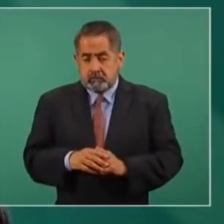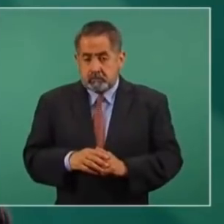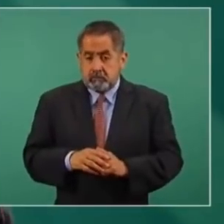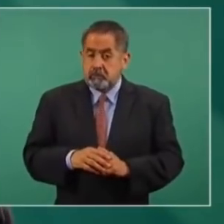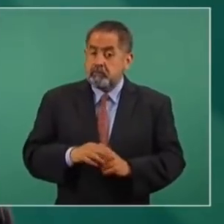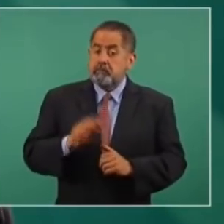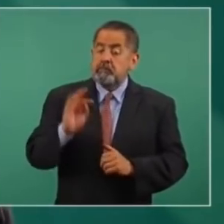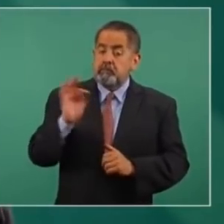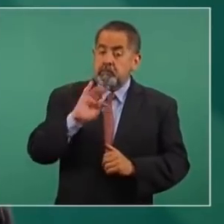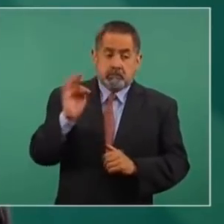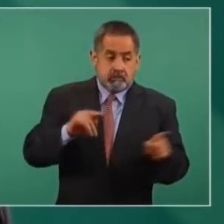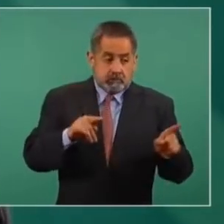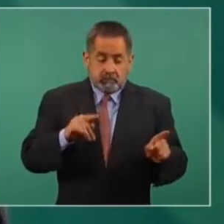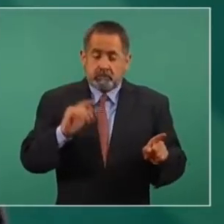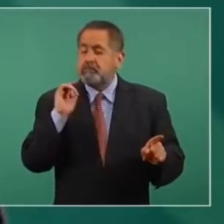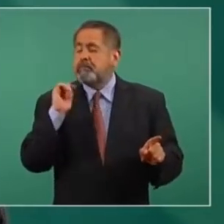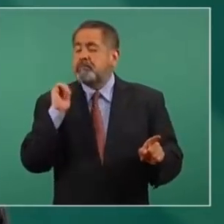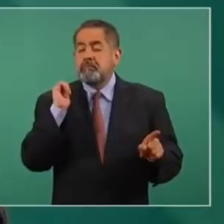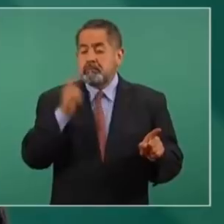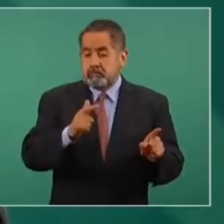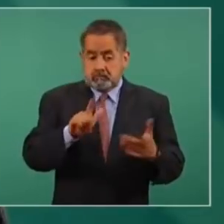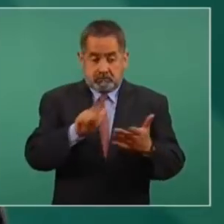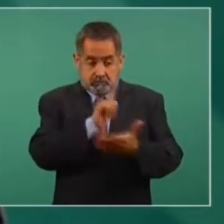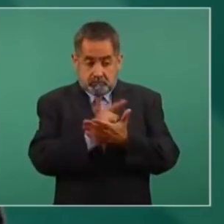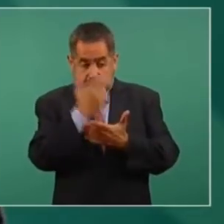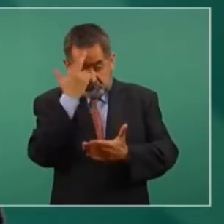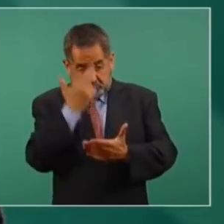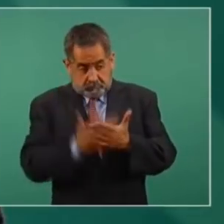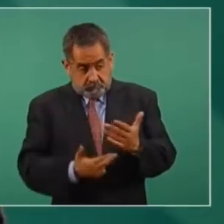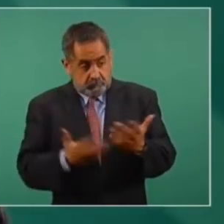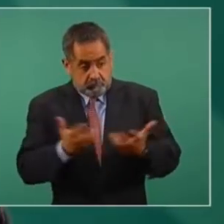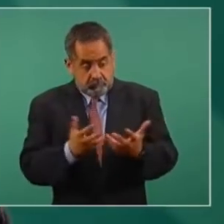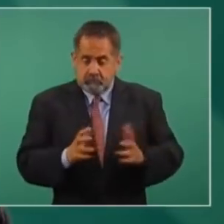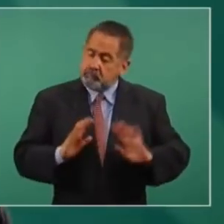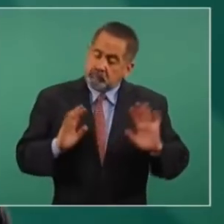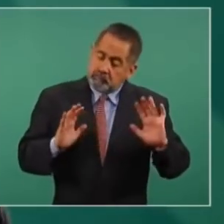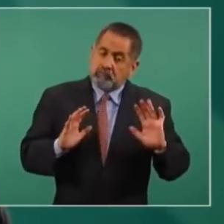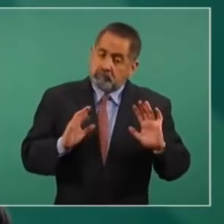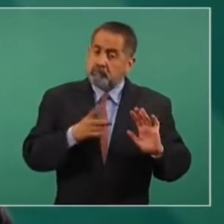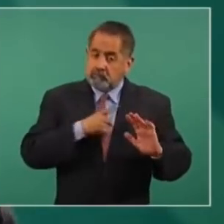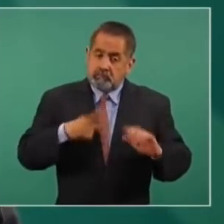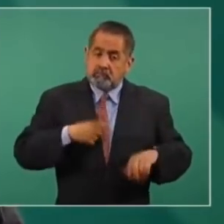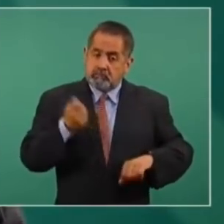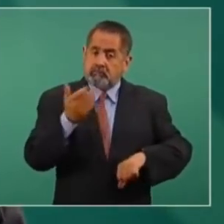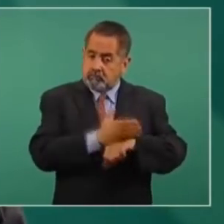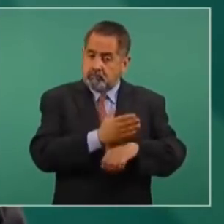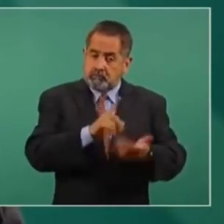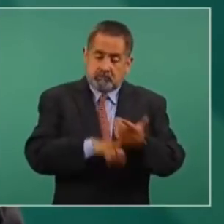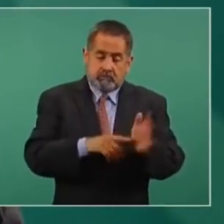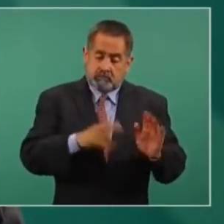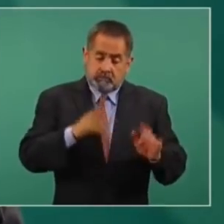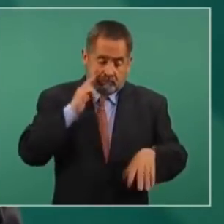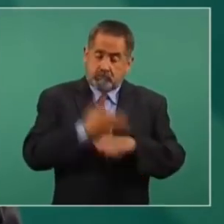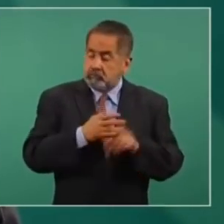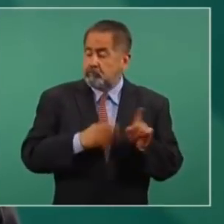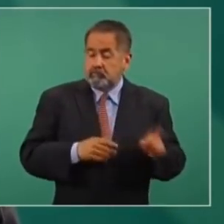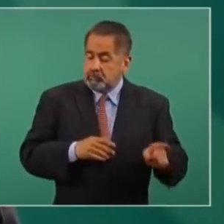cometió un delito debe de ser castigado y asumirlo,